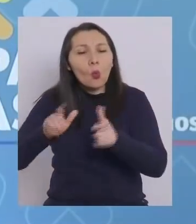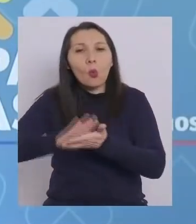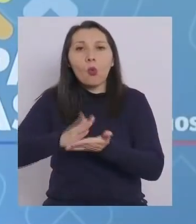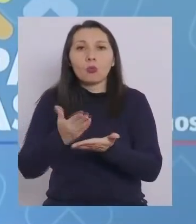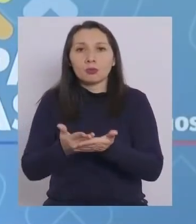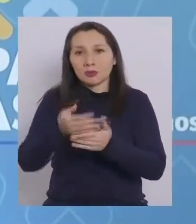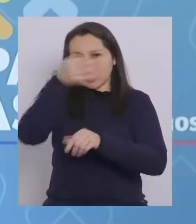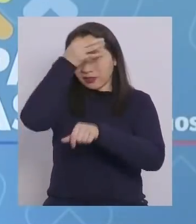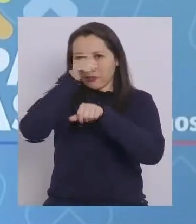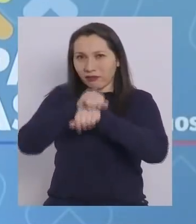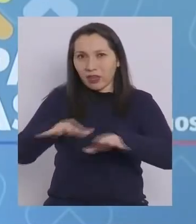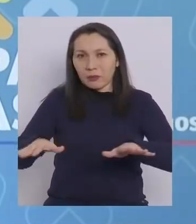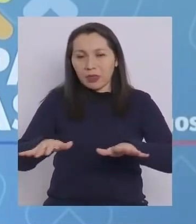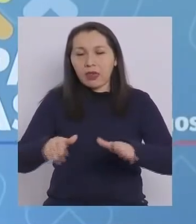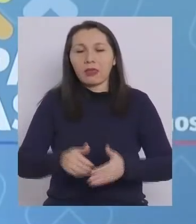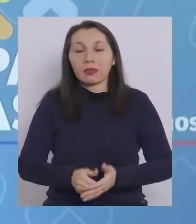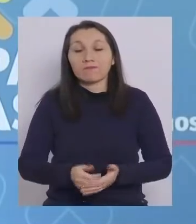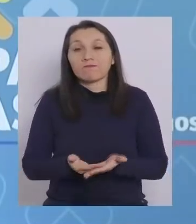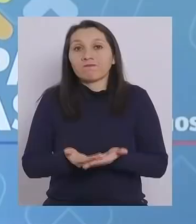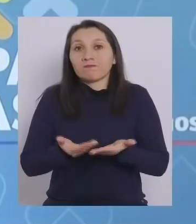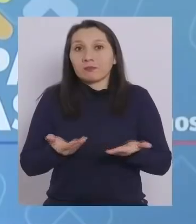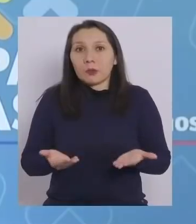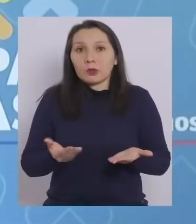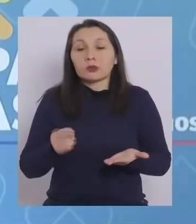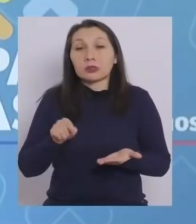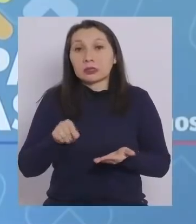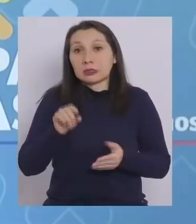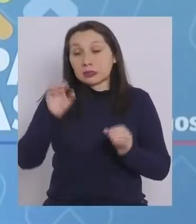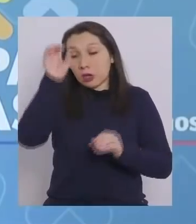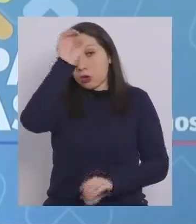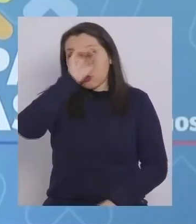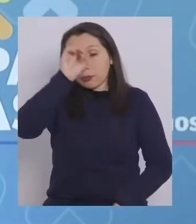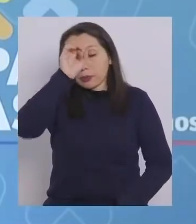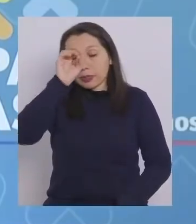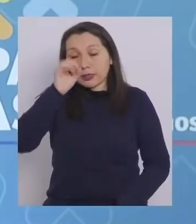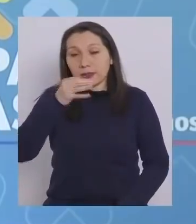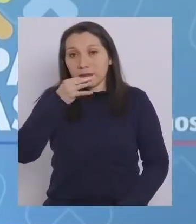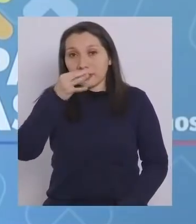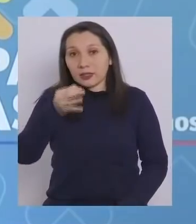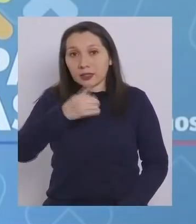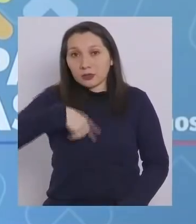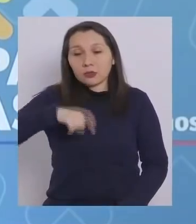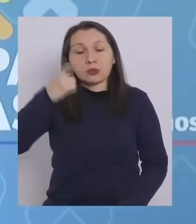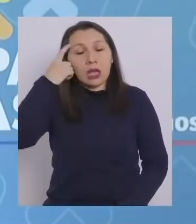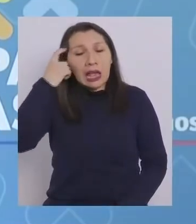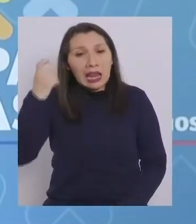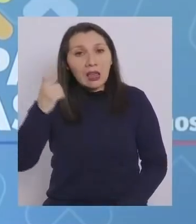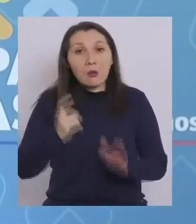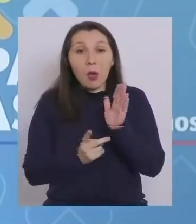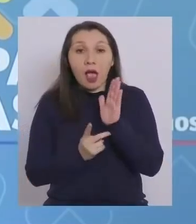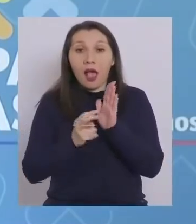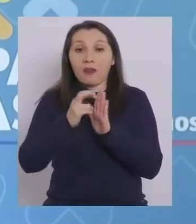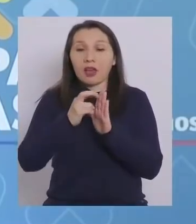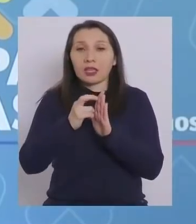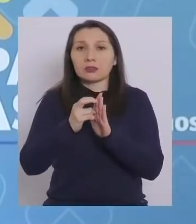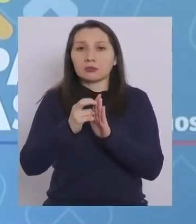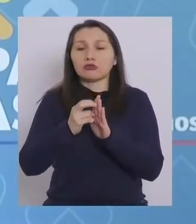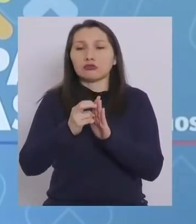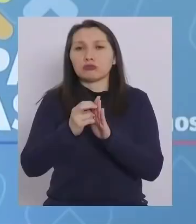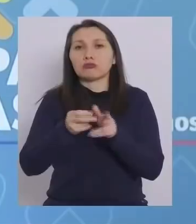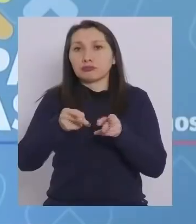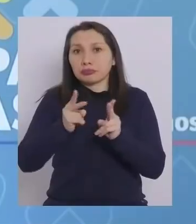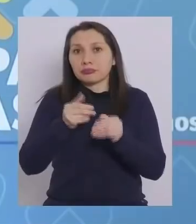la pandemia. Por lo tanto, desde ese punto de vista, nosotros consideramos que los avances que hemos decidido,